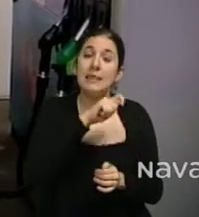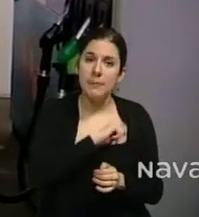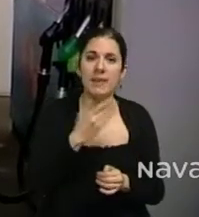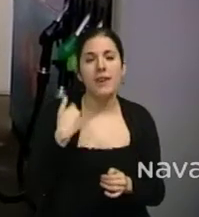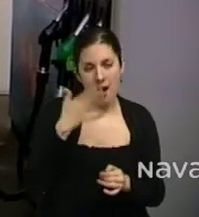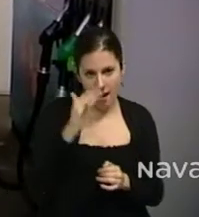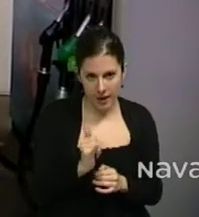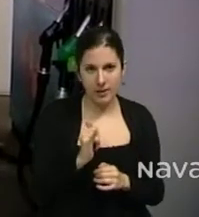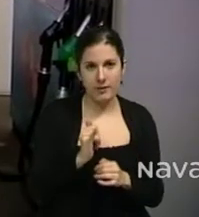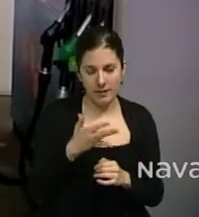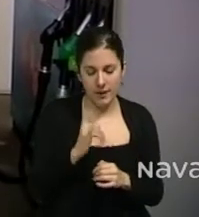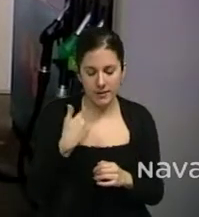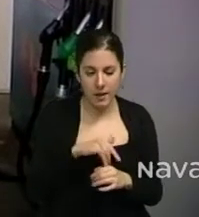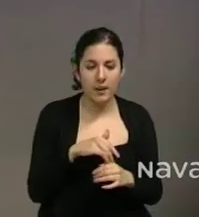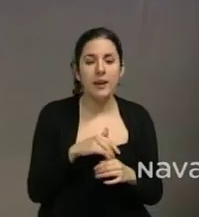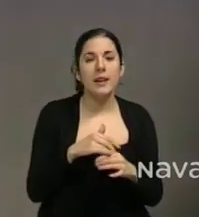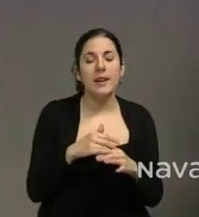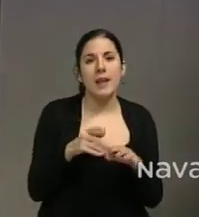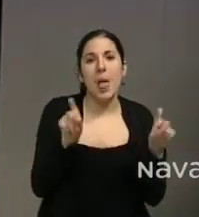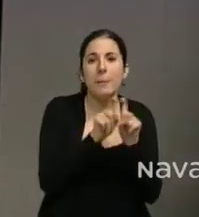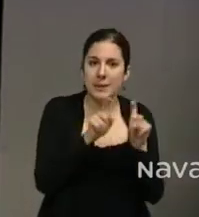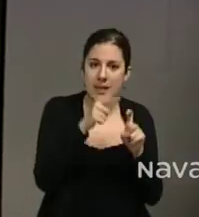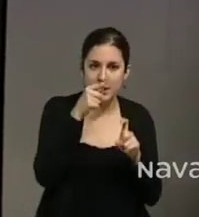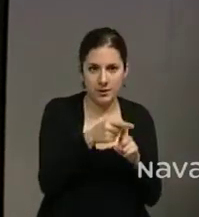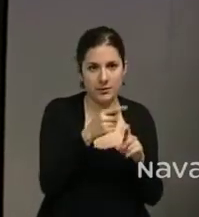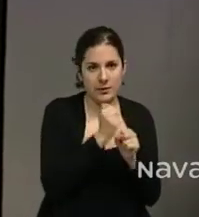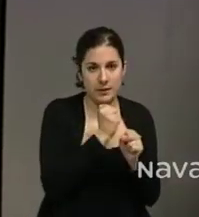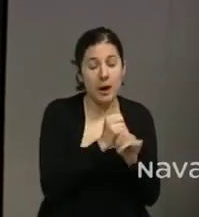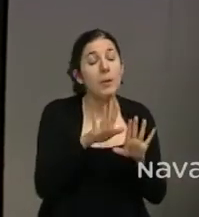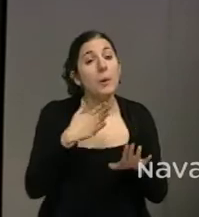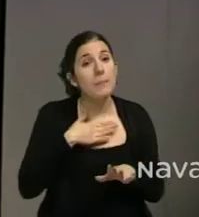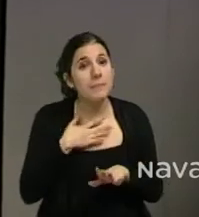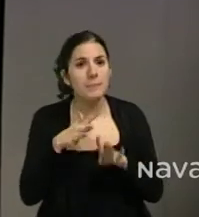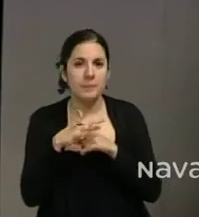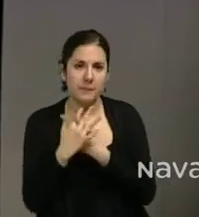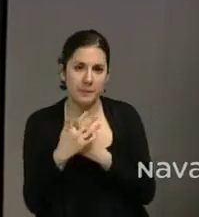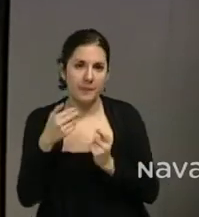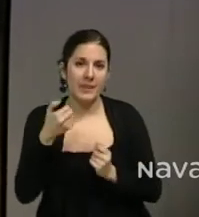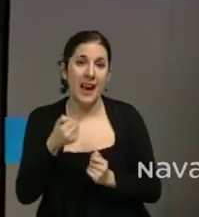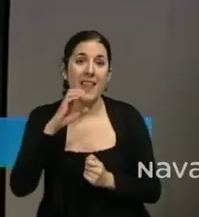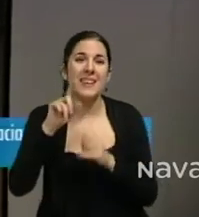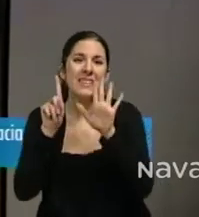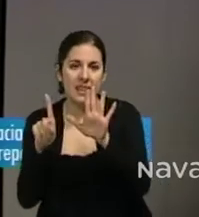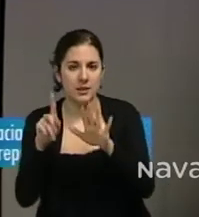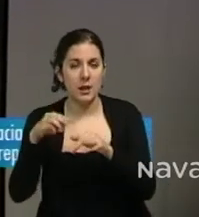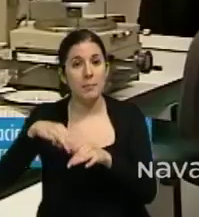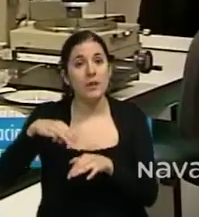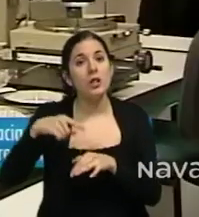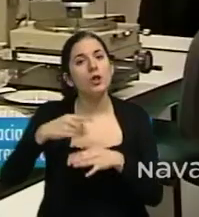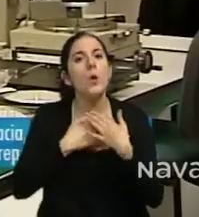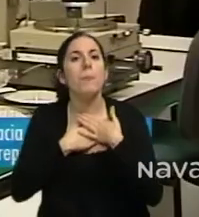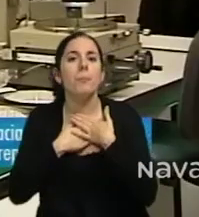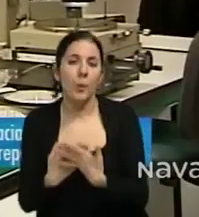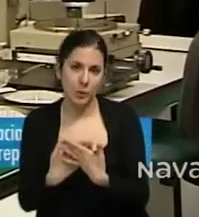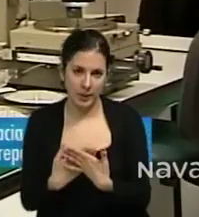organizaciones que se dedican a esto, pero en nuestro caso, en el caso de AC6 Metrología, nos dedicamos a la metrología voluntaria.